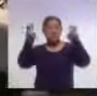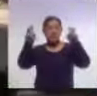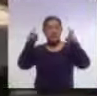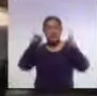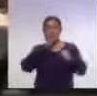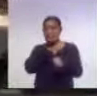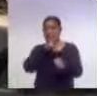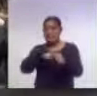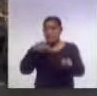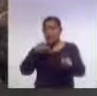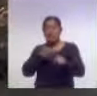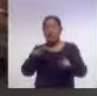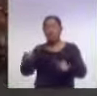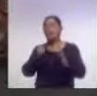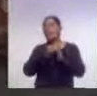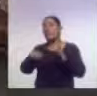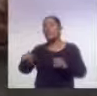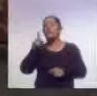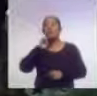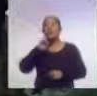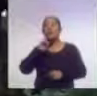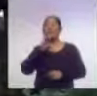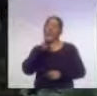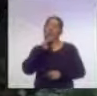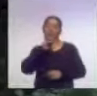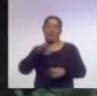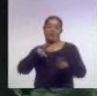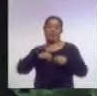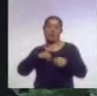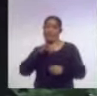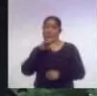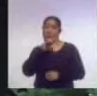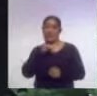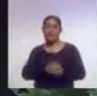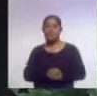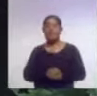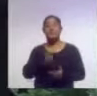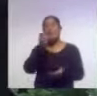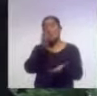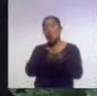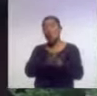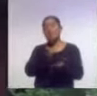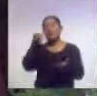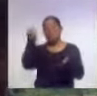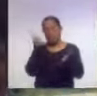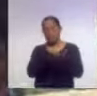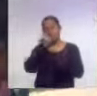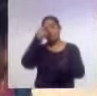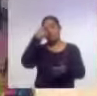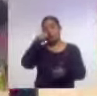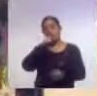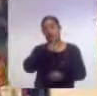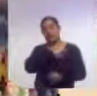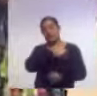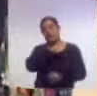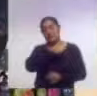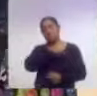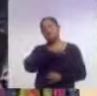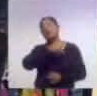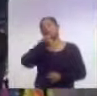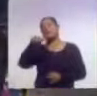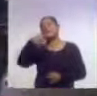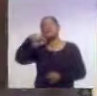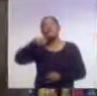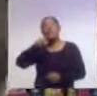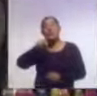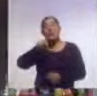el tema de que las mujeres no podían adoptar. Solamente se autoriza en España, posteriormente, pero con